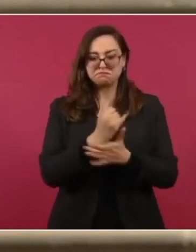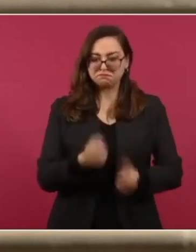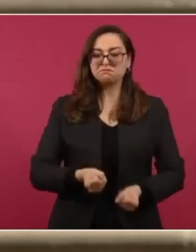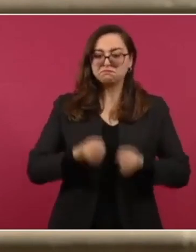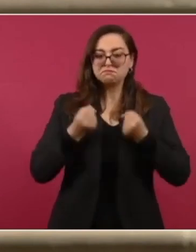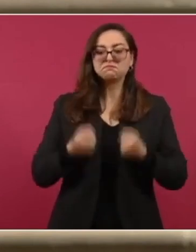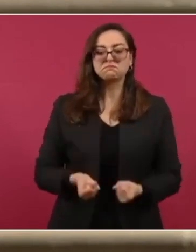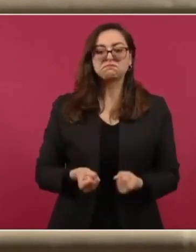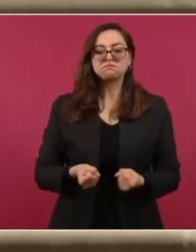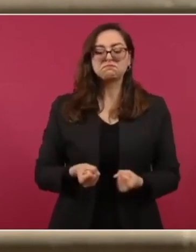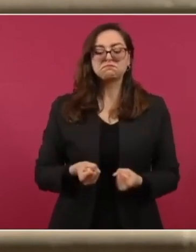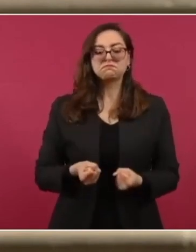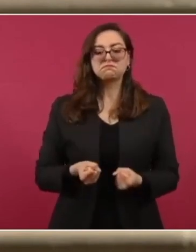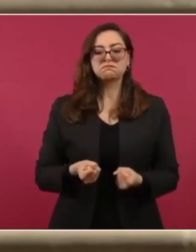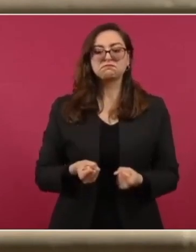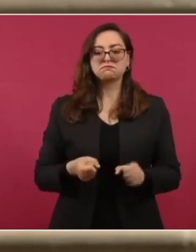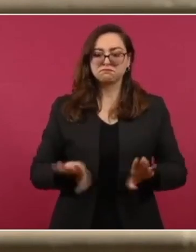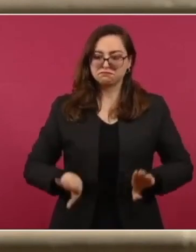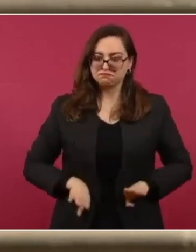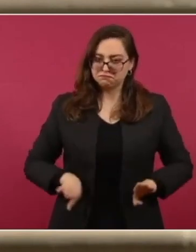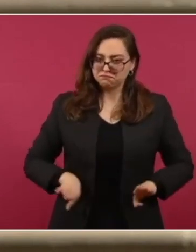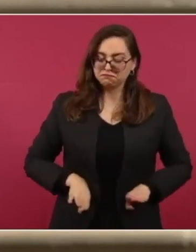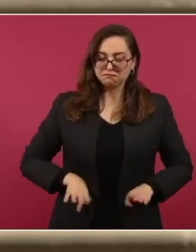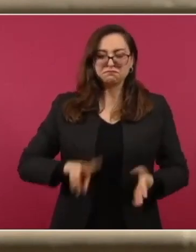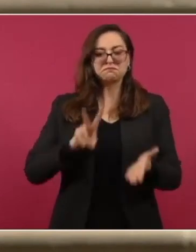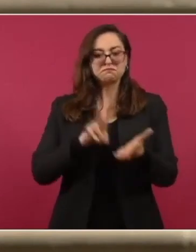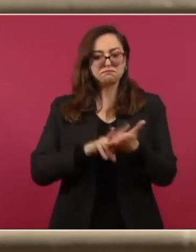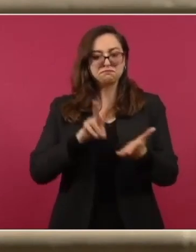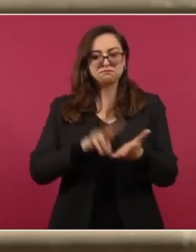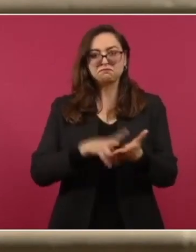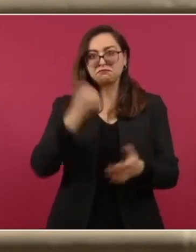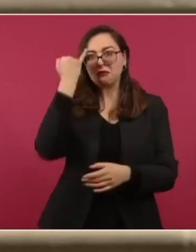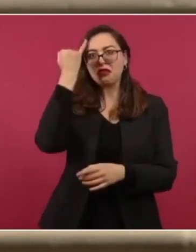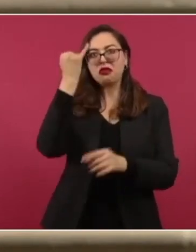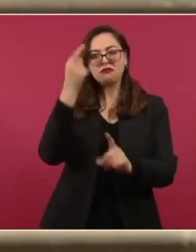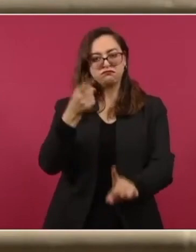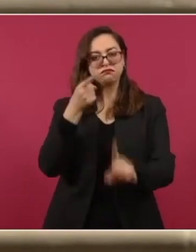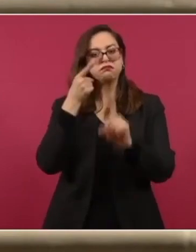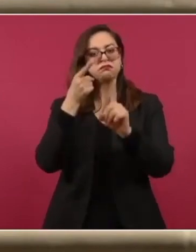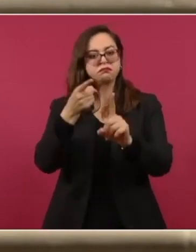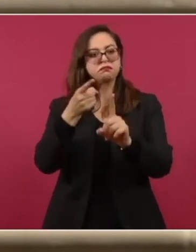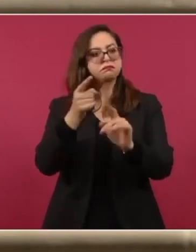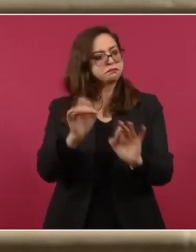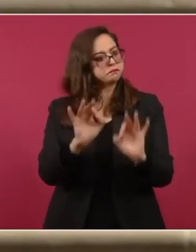que mantiene principios ideales para garantizar